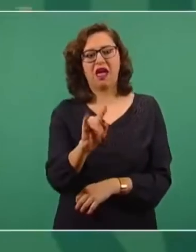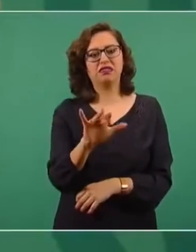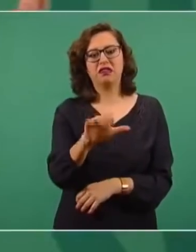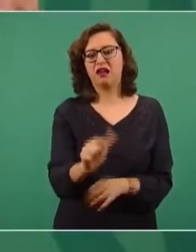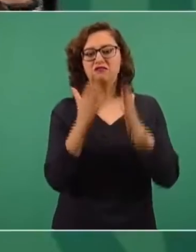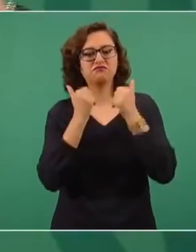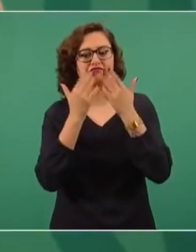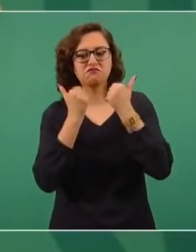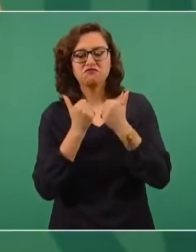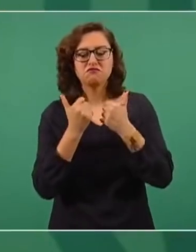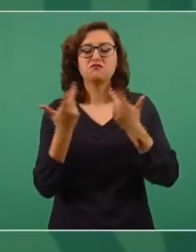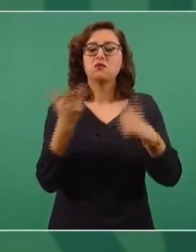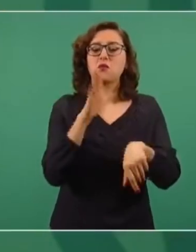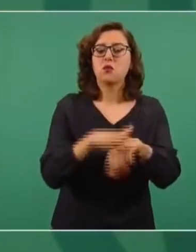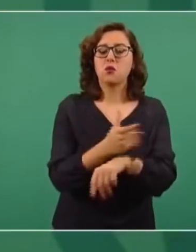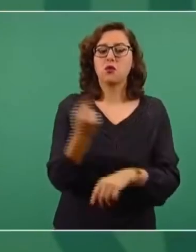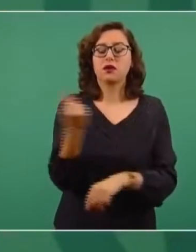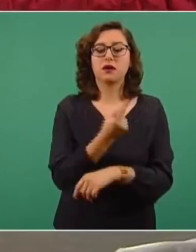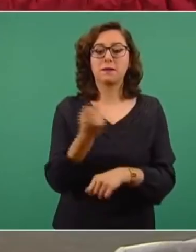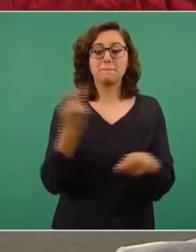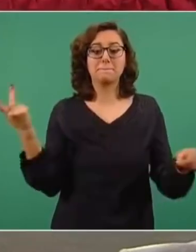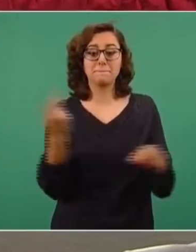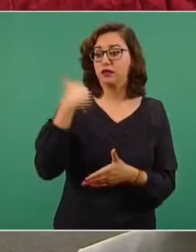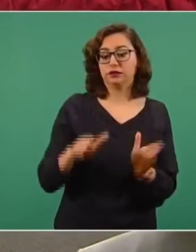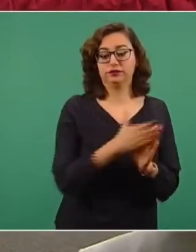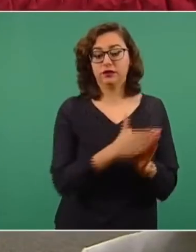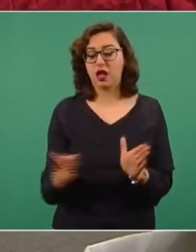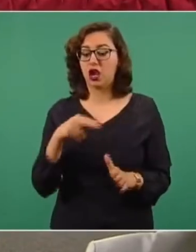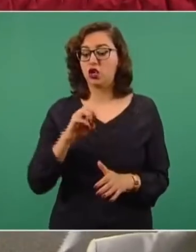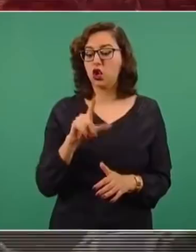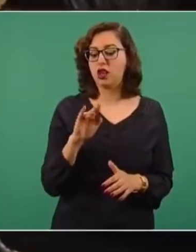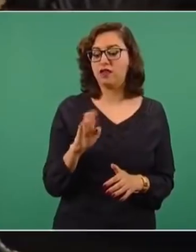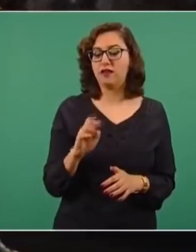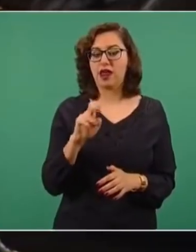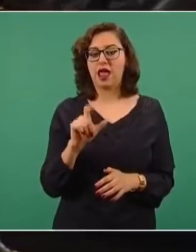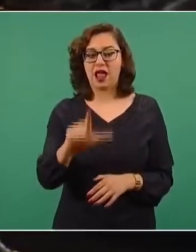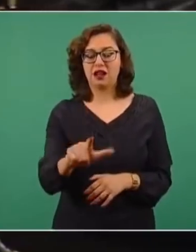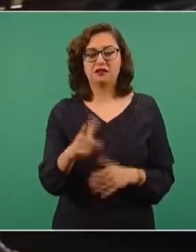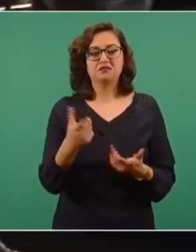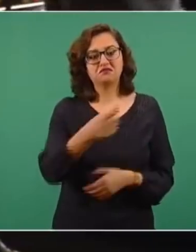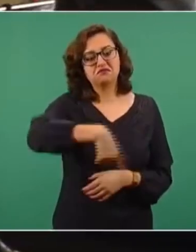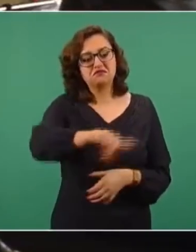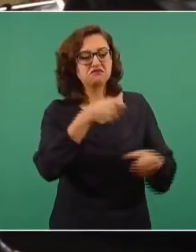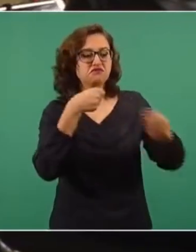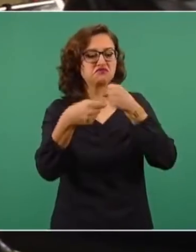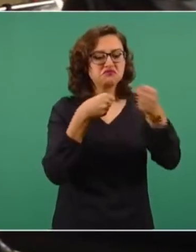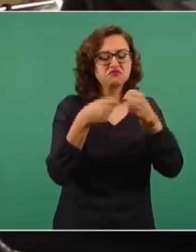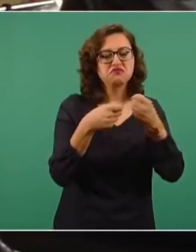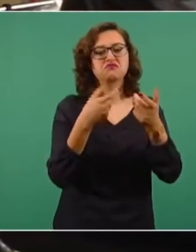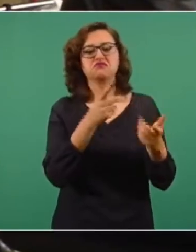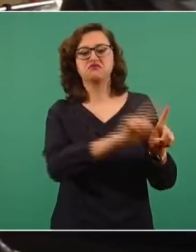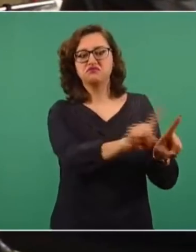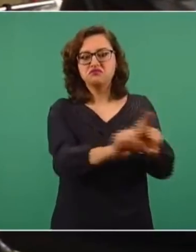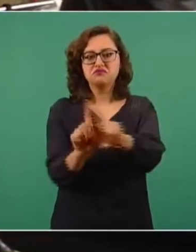los medios durante el periodo neoliberal fueron totalmente cooptados